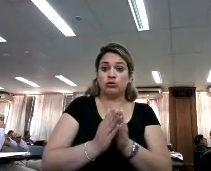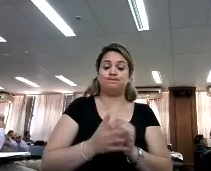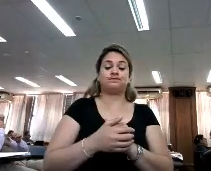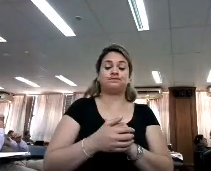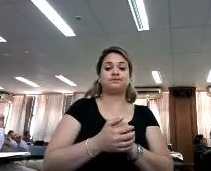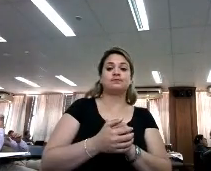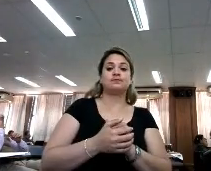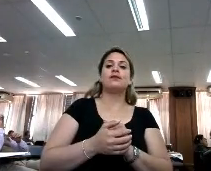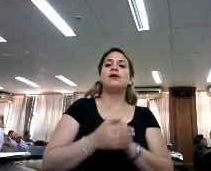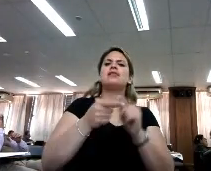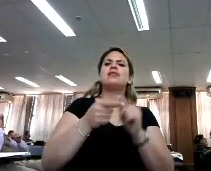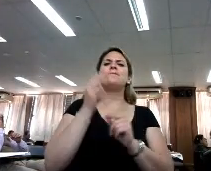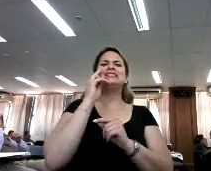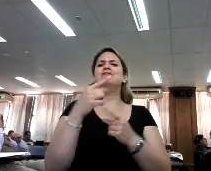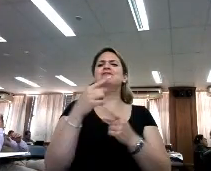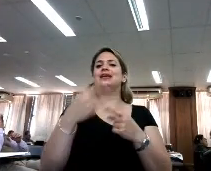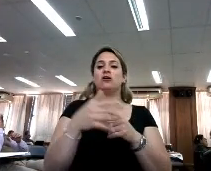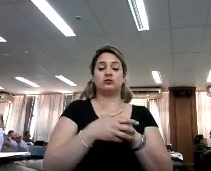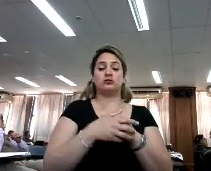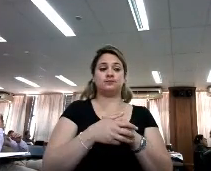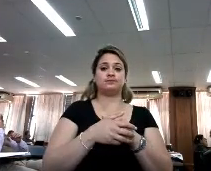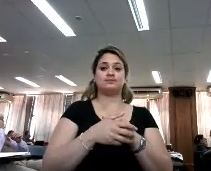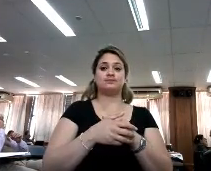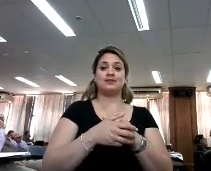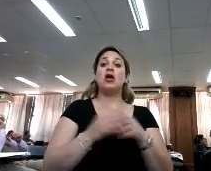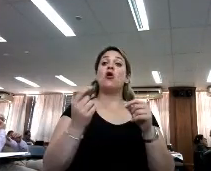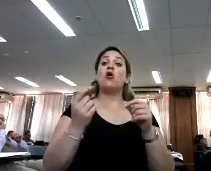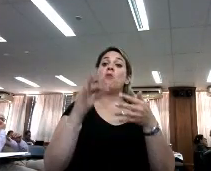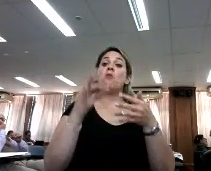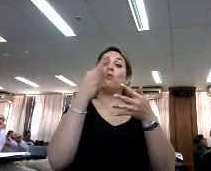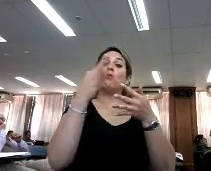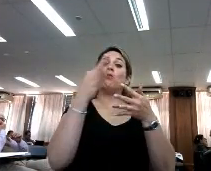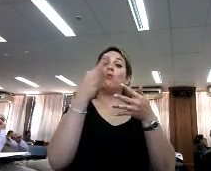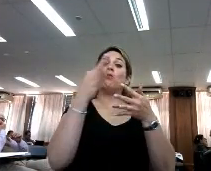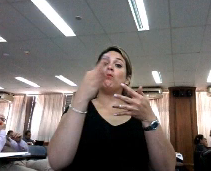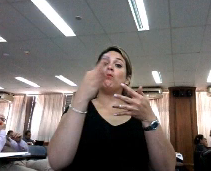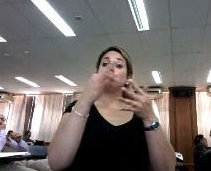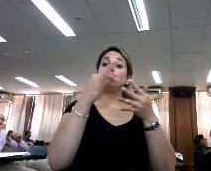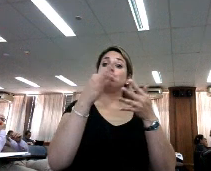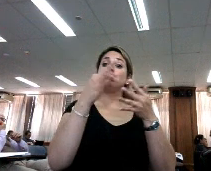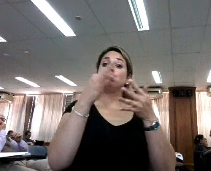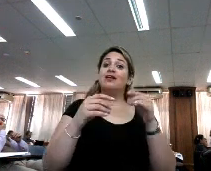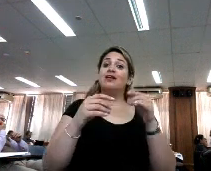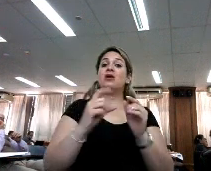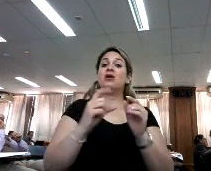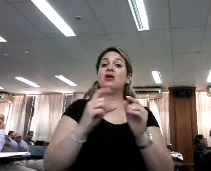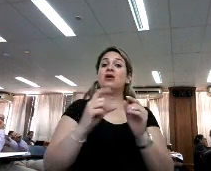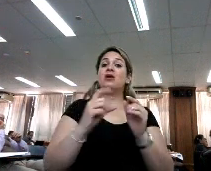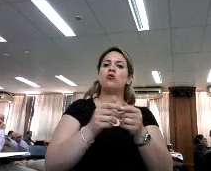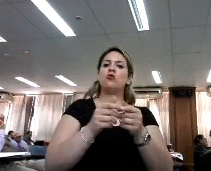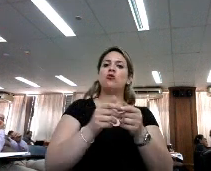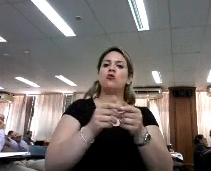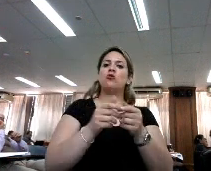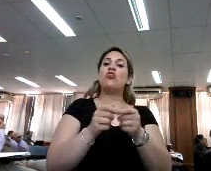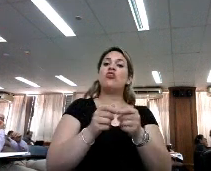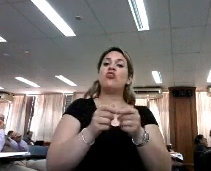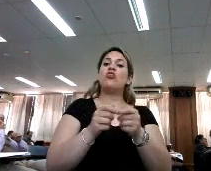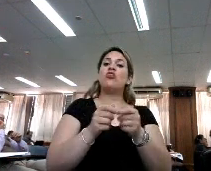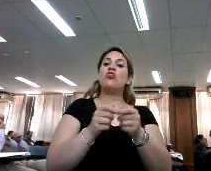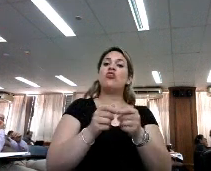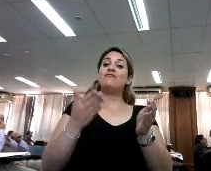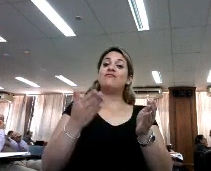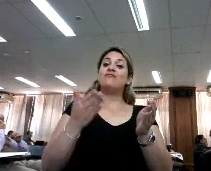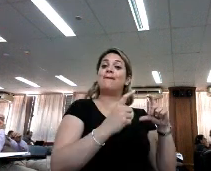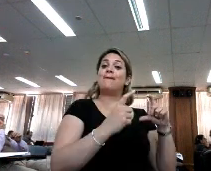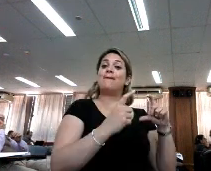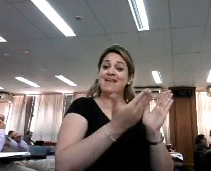Aquí lo que vemos es cómo es que a través de las topic pages, que pueden ser tanto en artículos de revistas como en capítulos de libros, pero a través de las topics